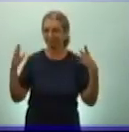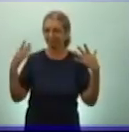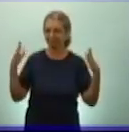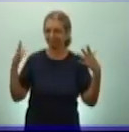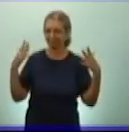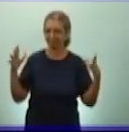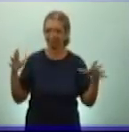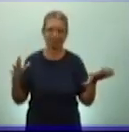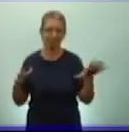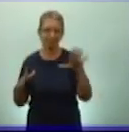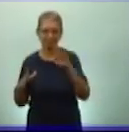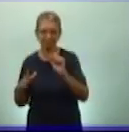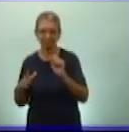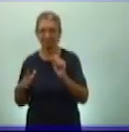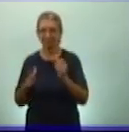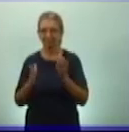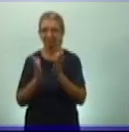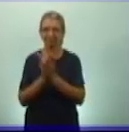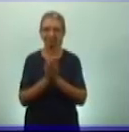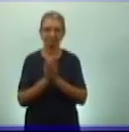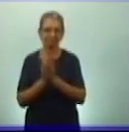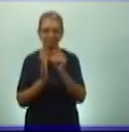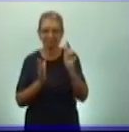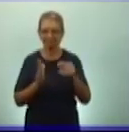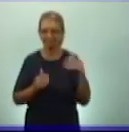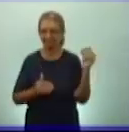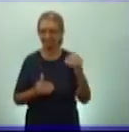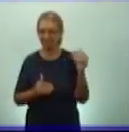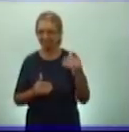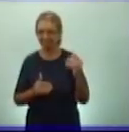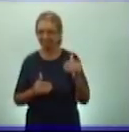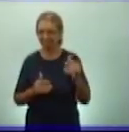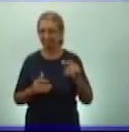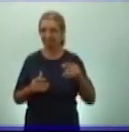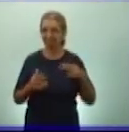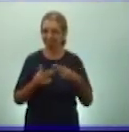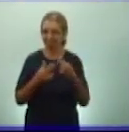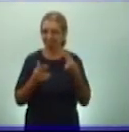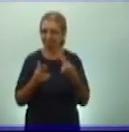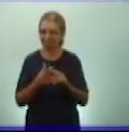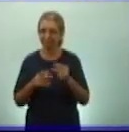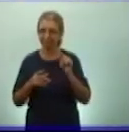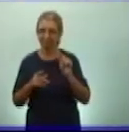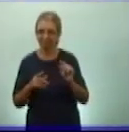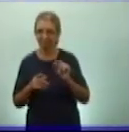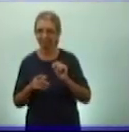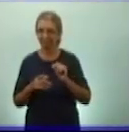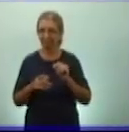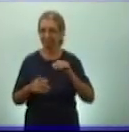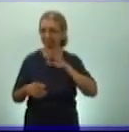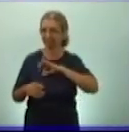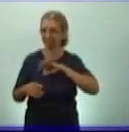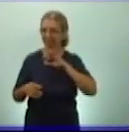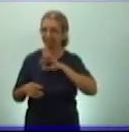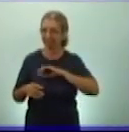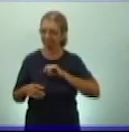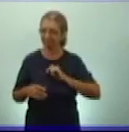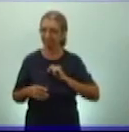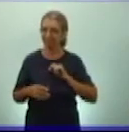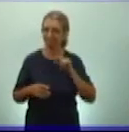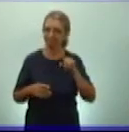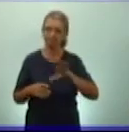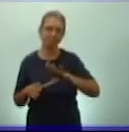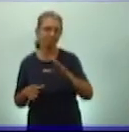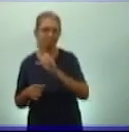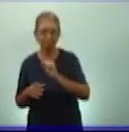a todos aquellos estudiantes que participaron en el concurso nacional de la asignatura. Y sobre todo a aquellos que obtuvieron medallas, los ganadores. Todos son